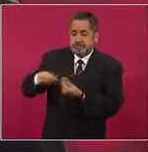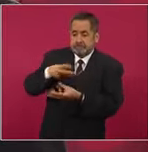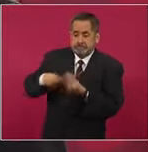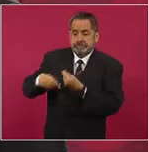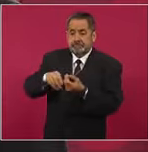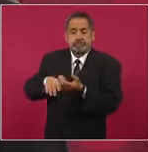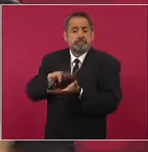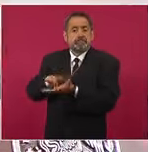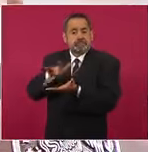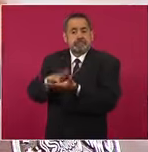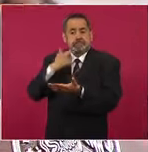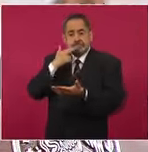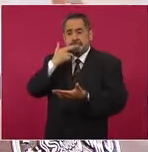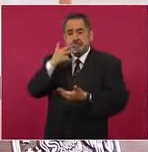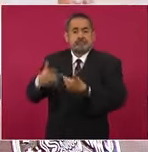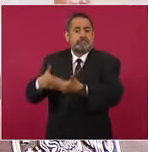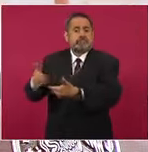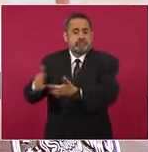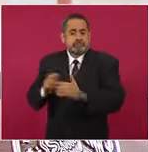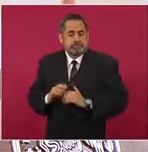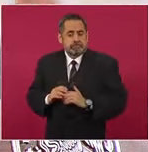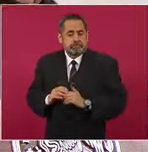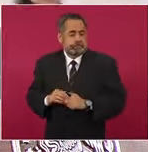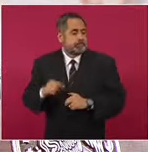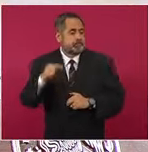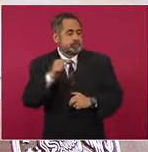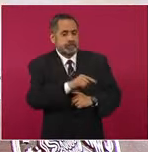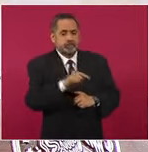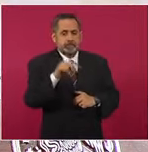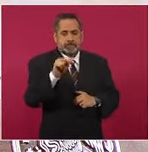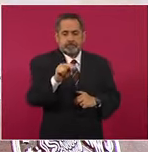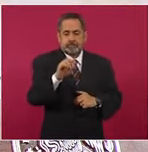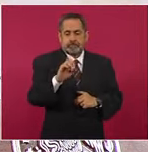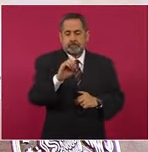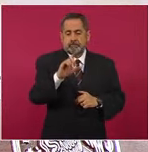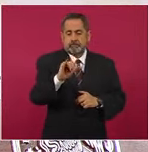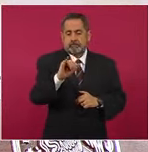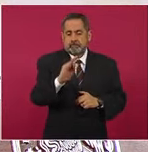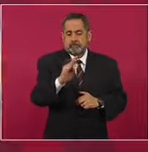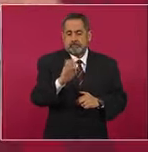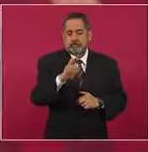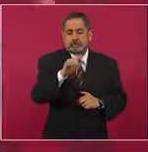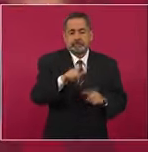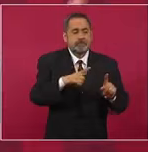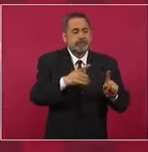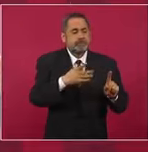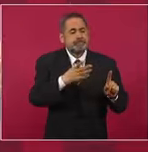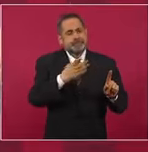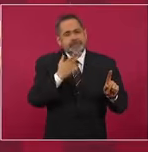El modelo neoliberal es bueno, pero para